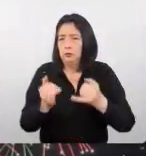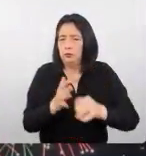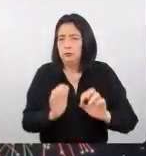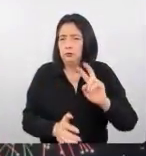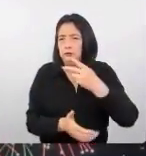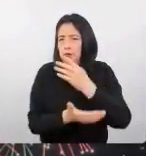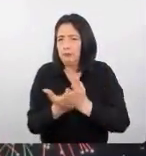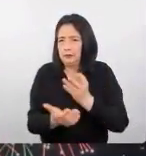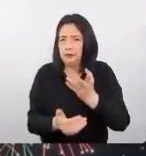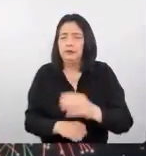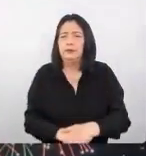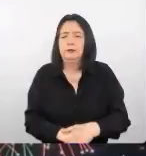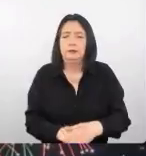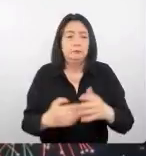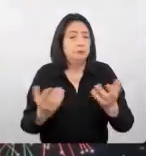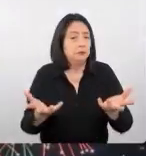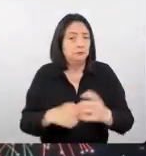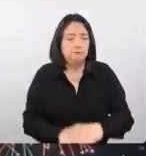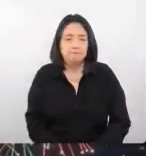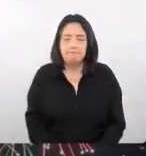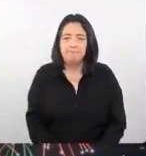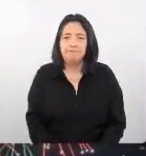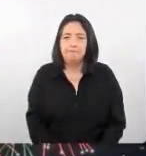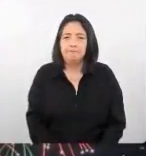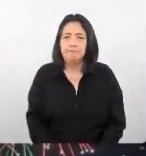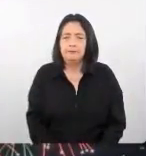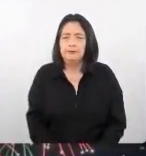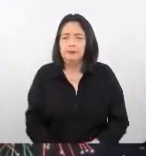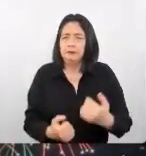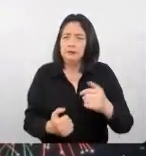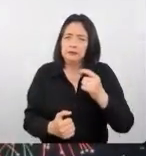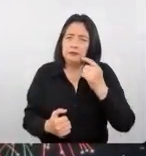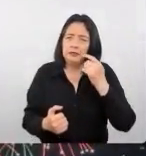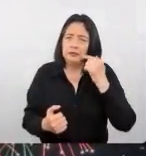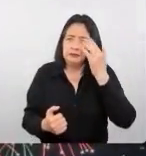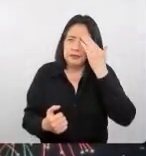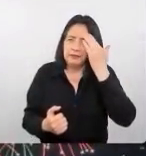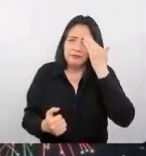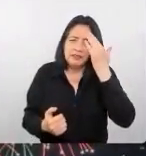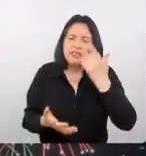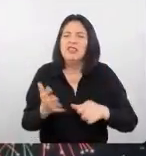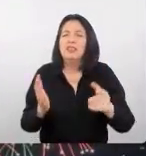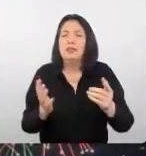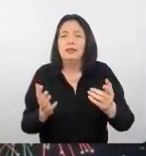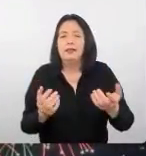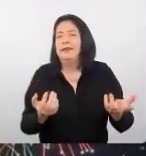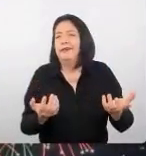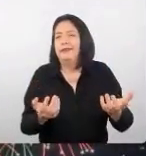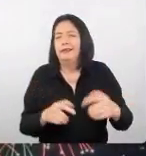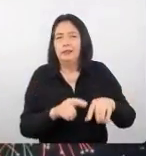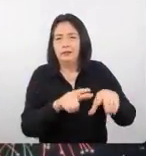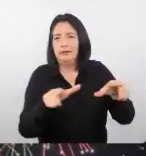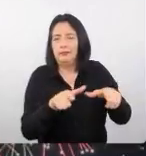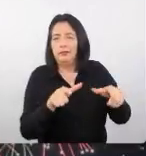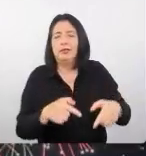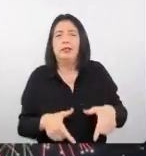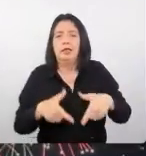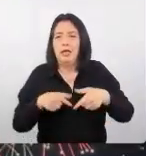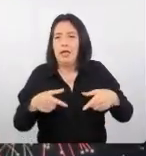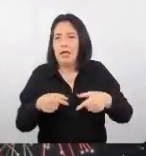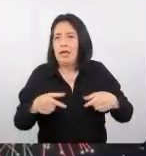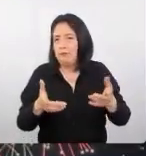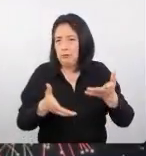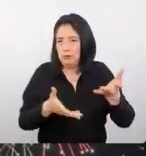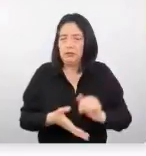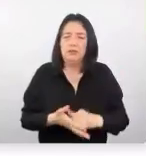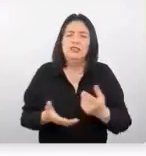bloque y bueno vamos a conocer un poquito más sobre el mercado japonés para ello nos va